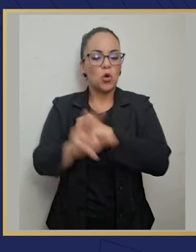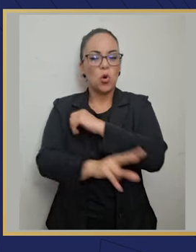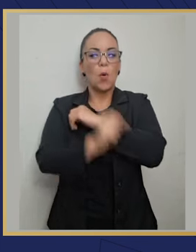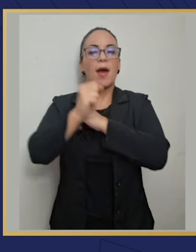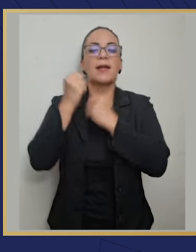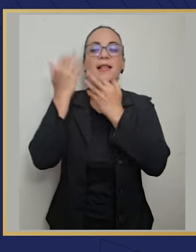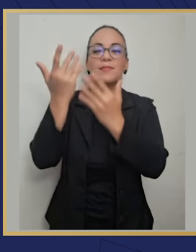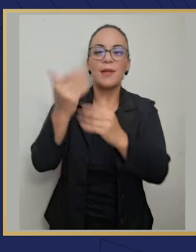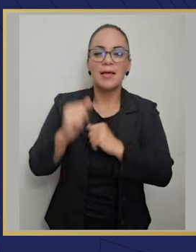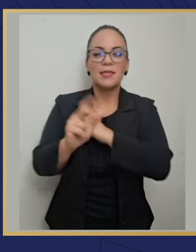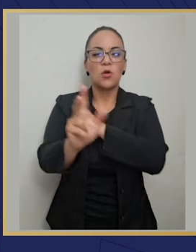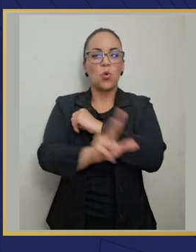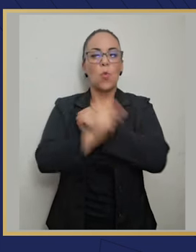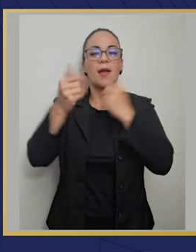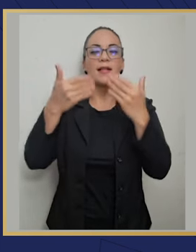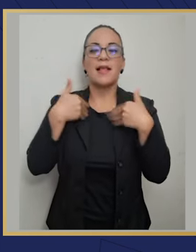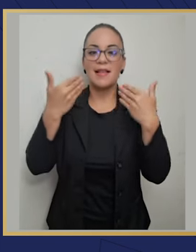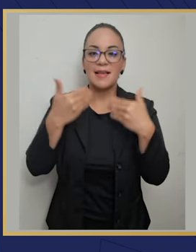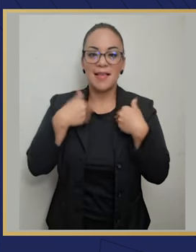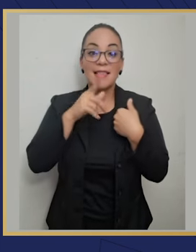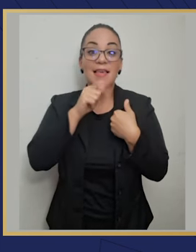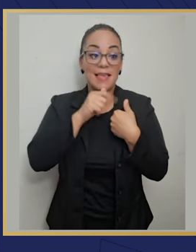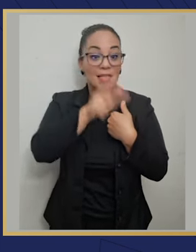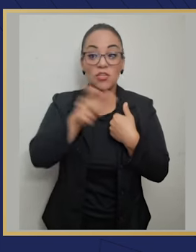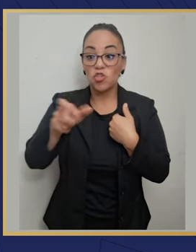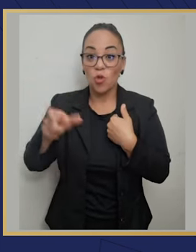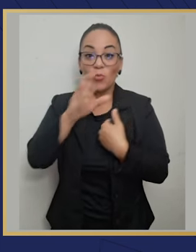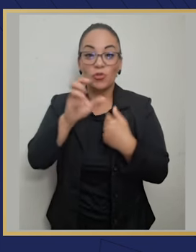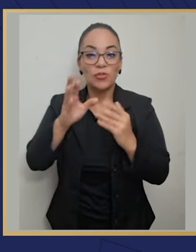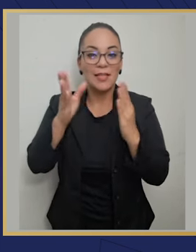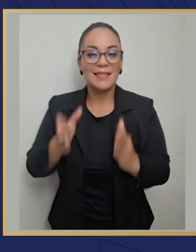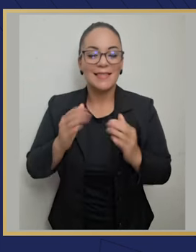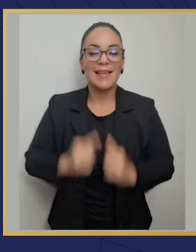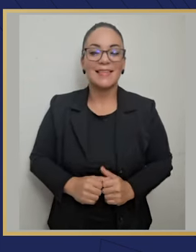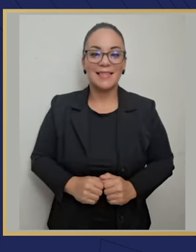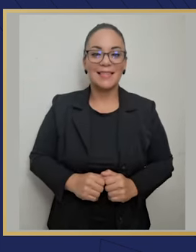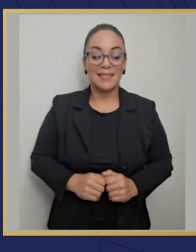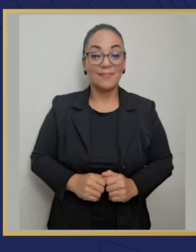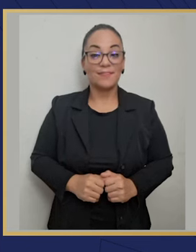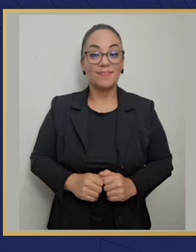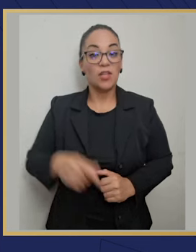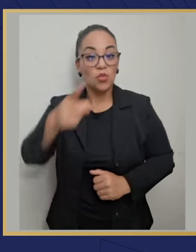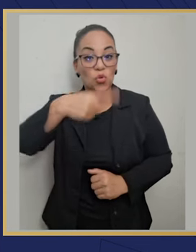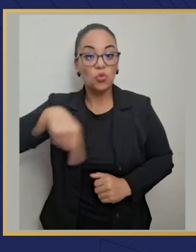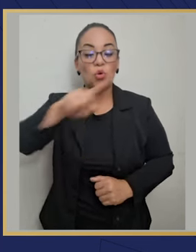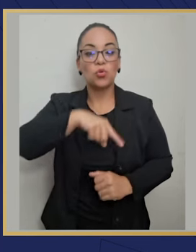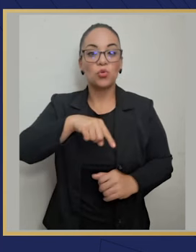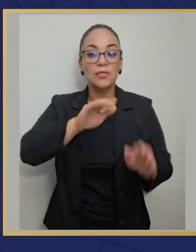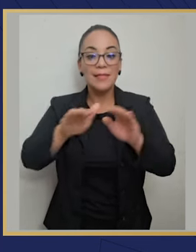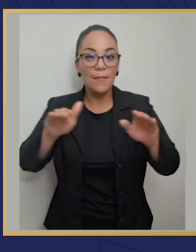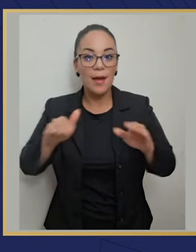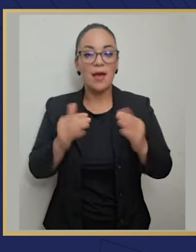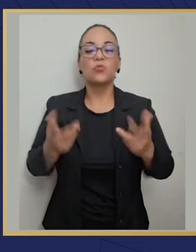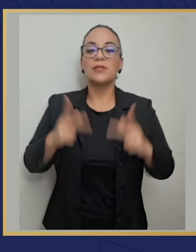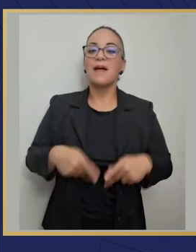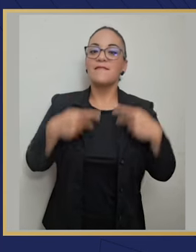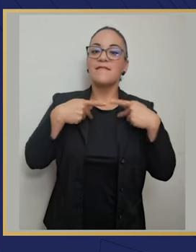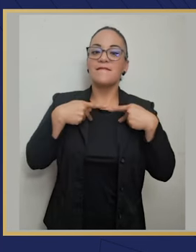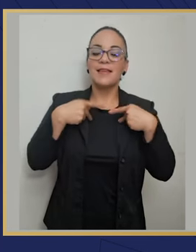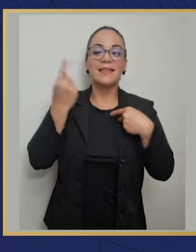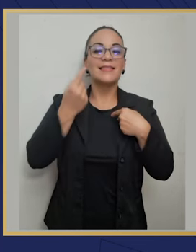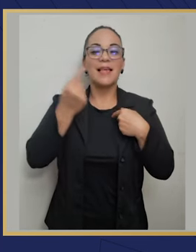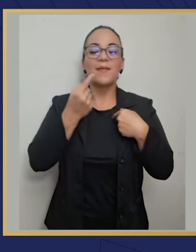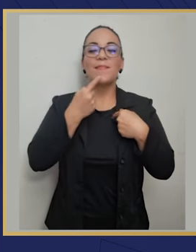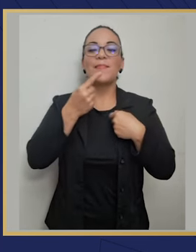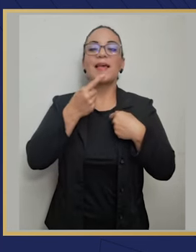atrapar, que nos quieren como quitar esta esperanza y esta alegría de ser lo que somos, ticos, costarricenses,